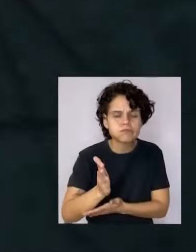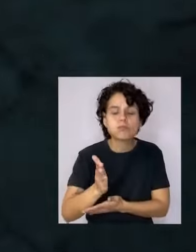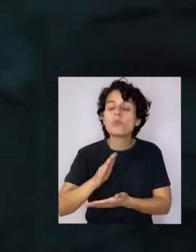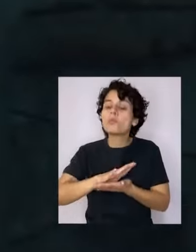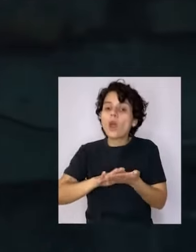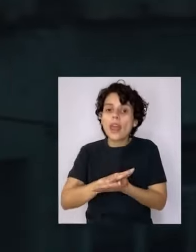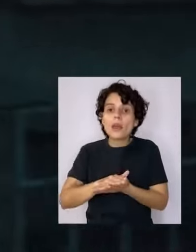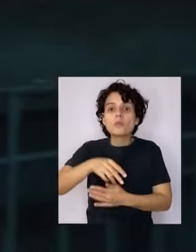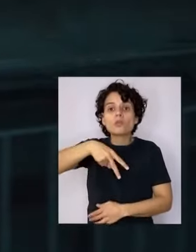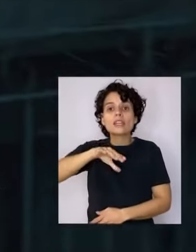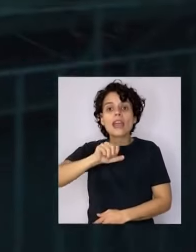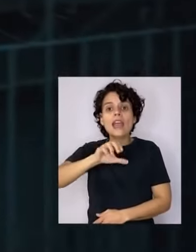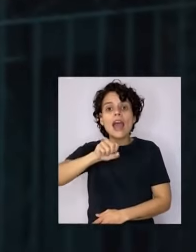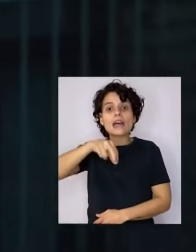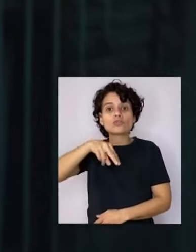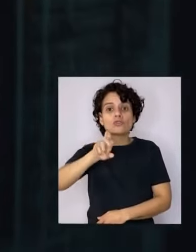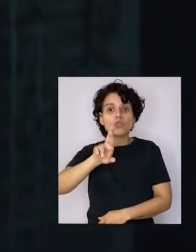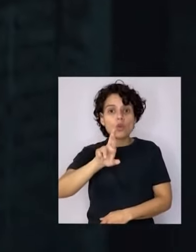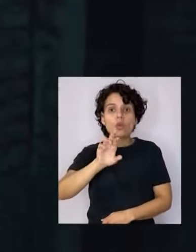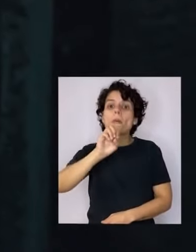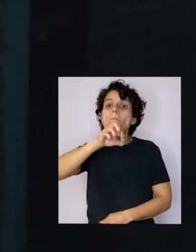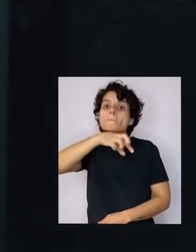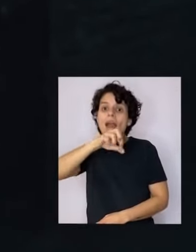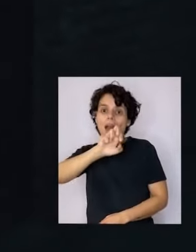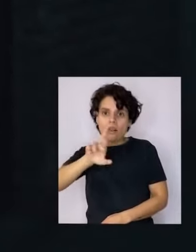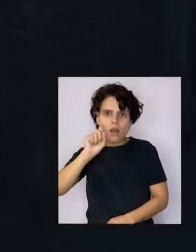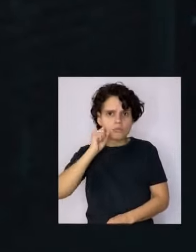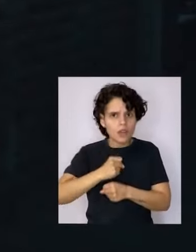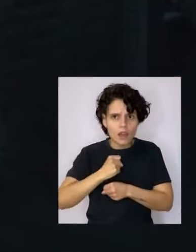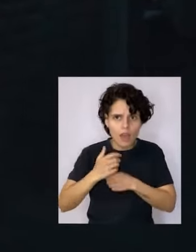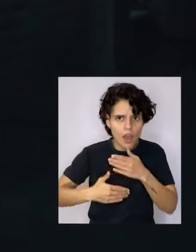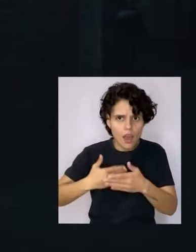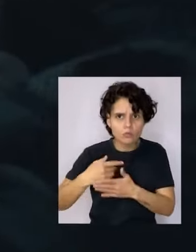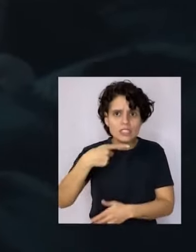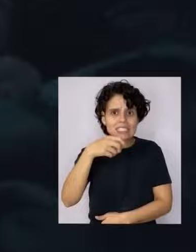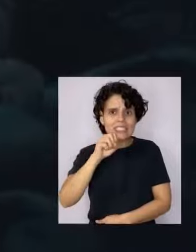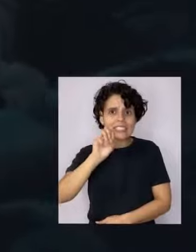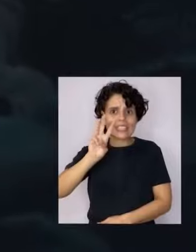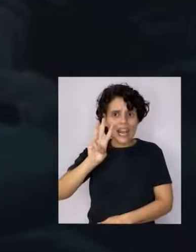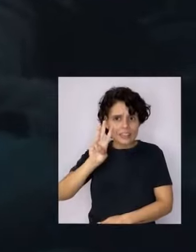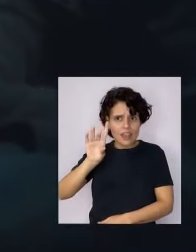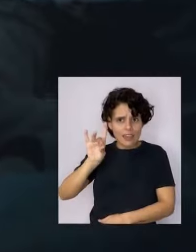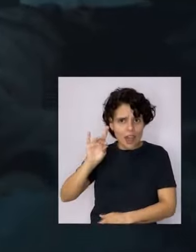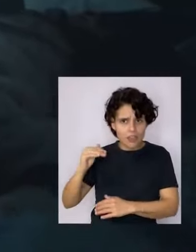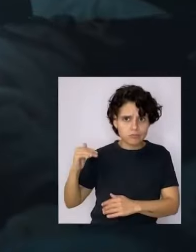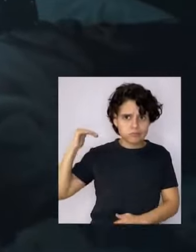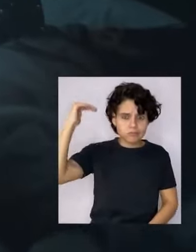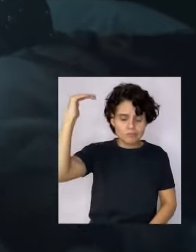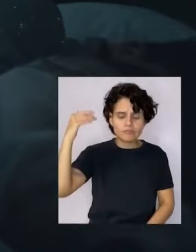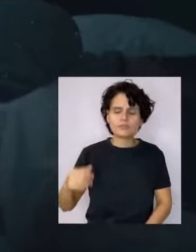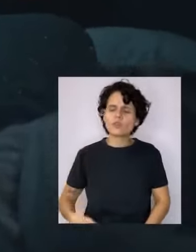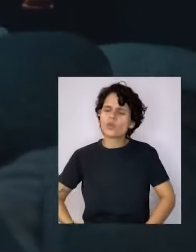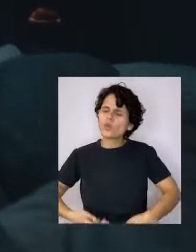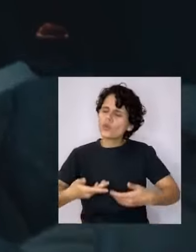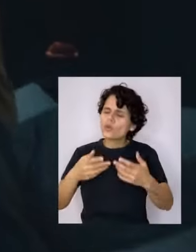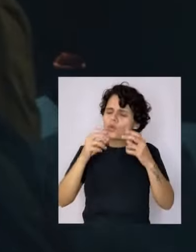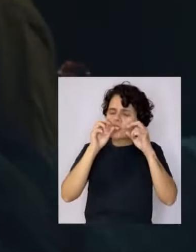Por ejemplo, Nicanor Parra trabajó hasta los 103 años. Agregó polémicas declaraciones. Hoy